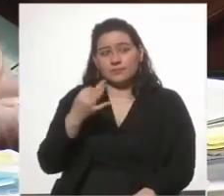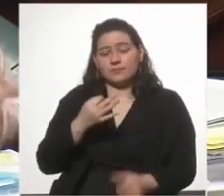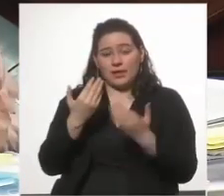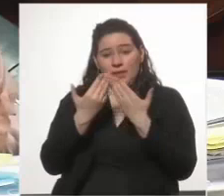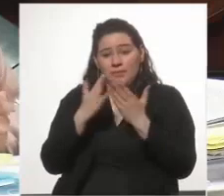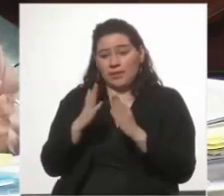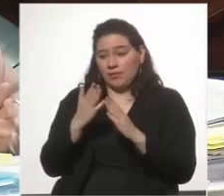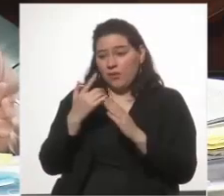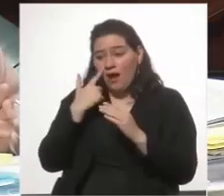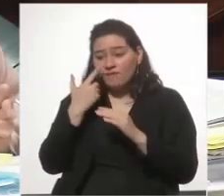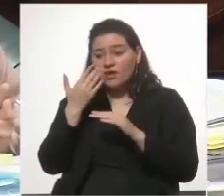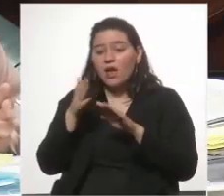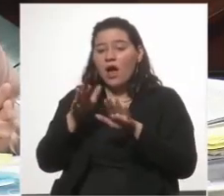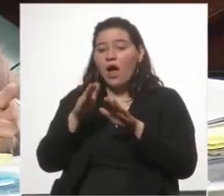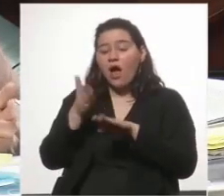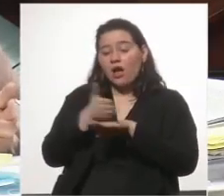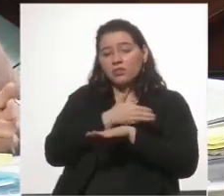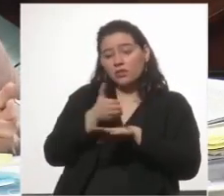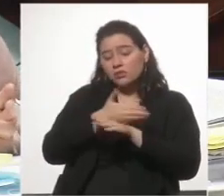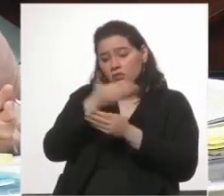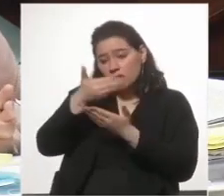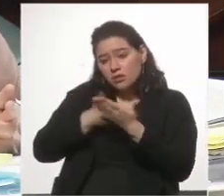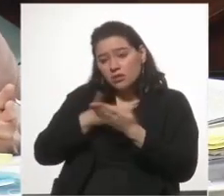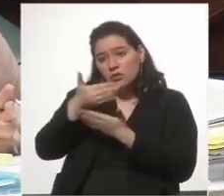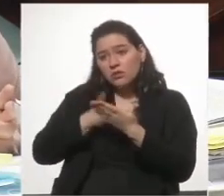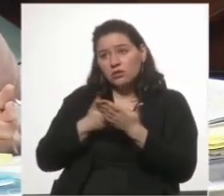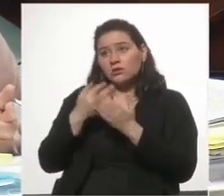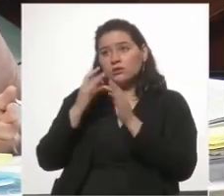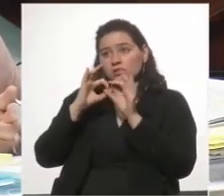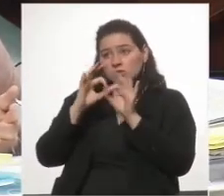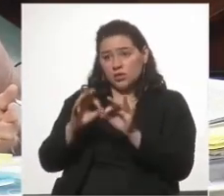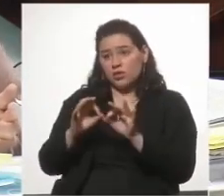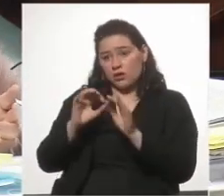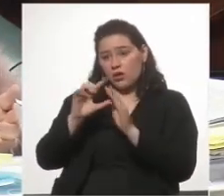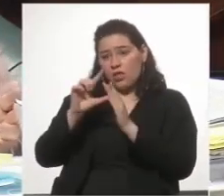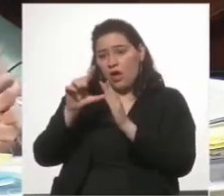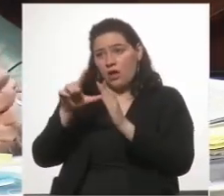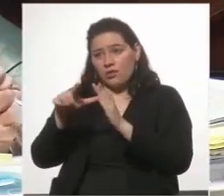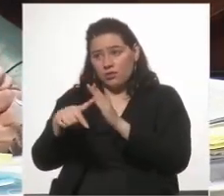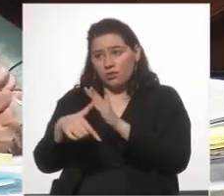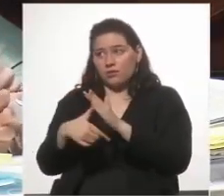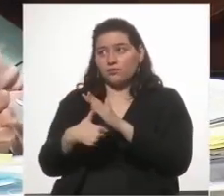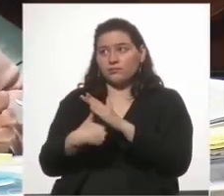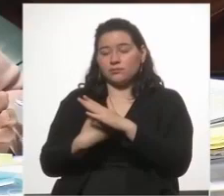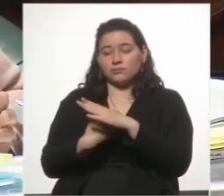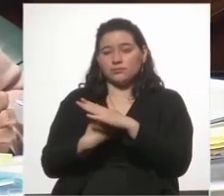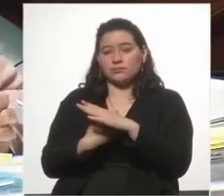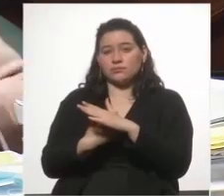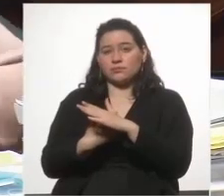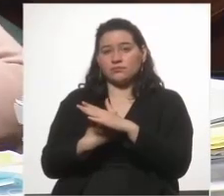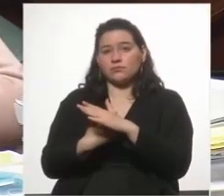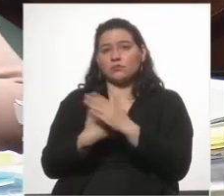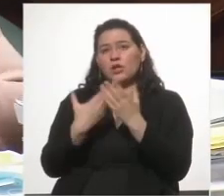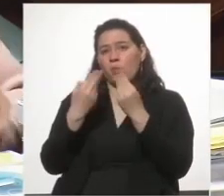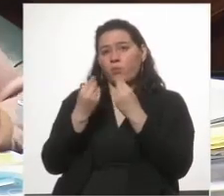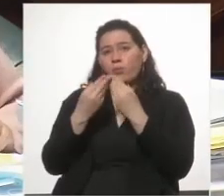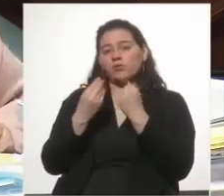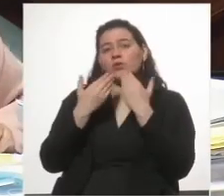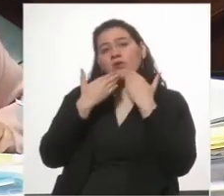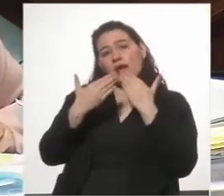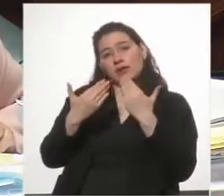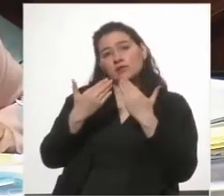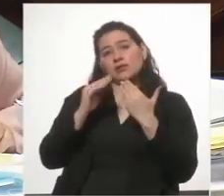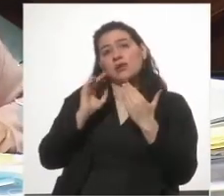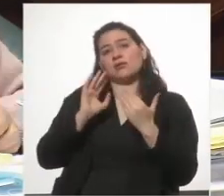a pedir los antecedentes, y los antecedentes empezaron a llegar con el paso del tiempo, señora Presidente. Muchos fueron gracias a la señora